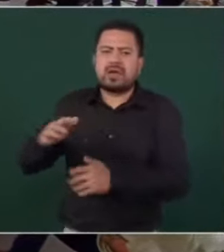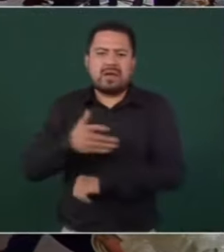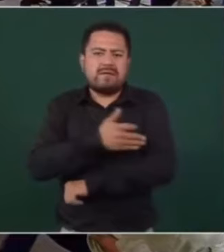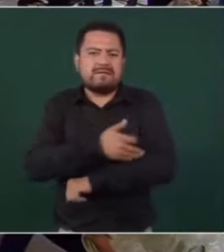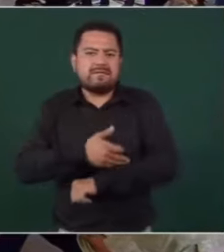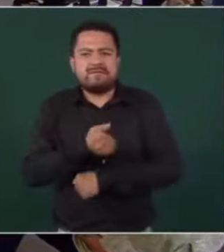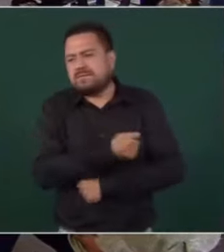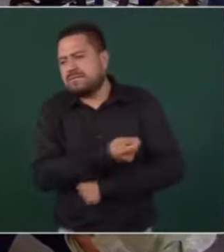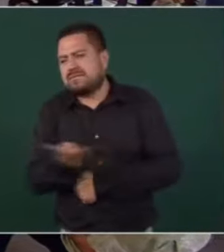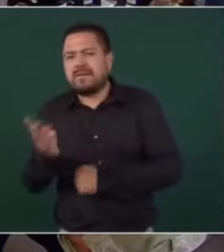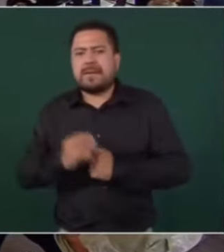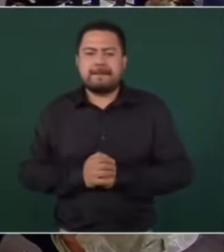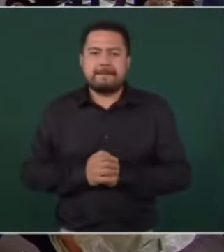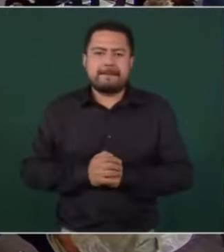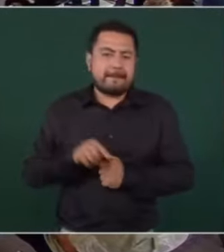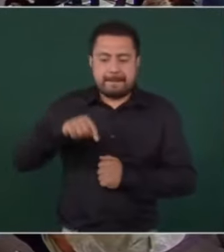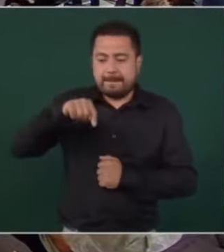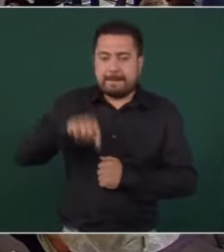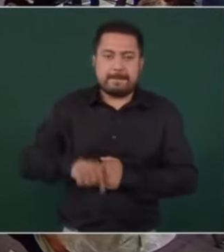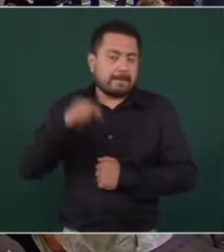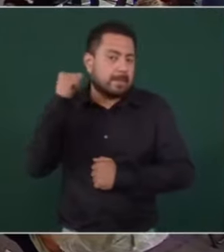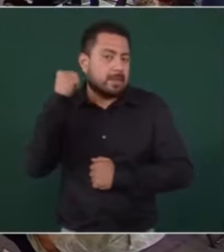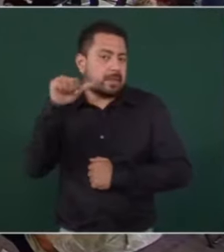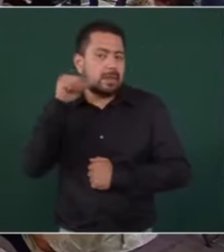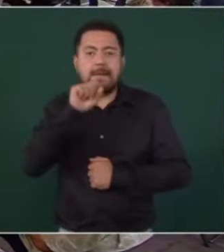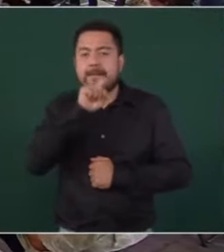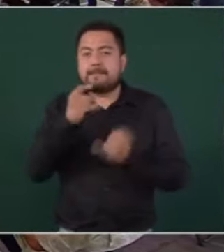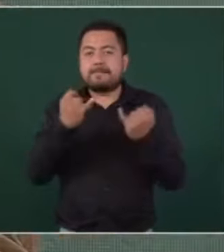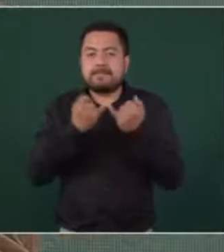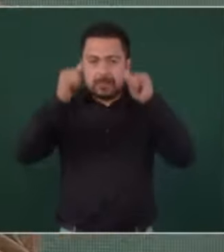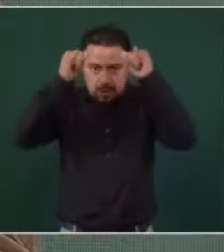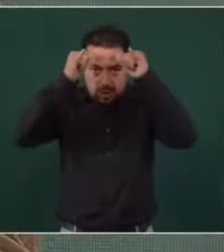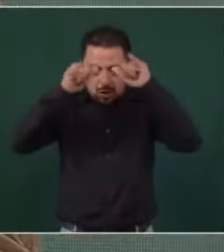las familias de Acapulco y de Coyuca.